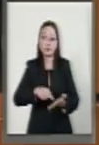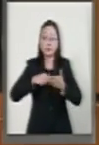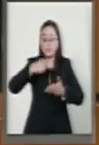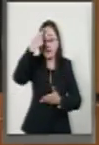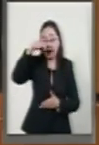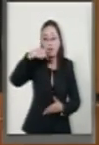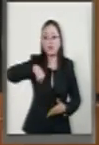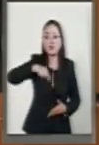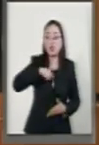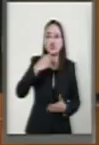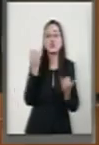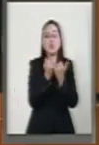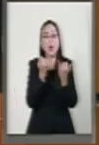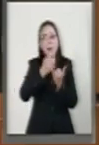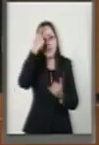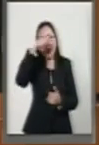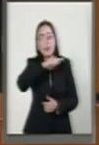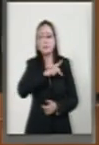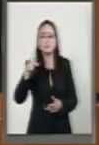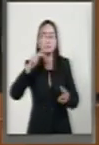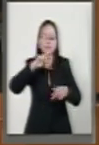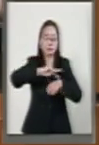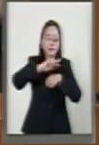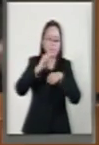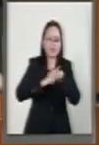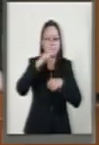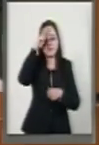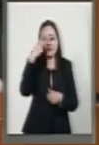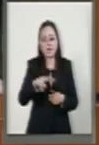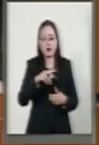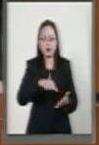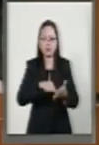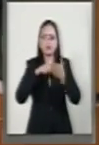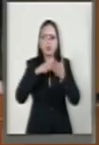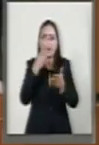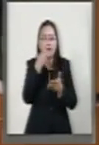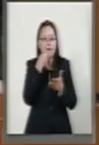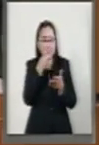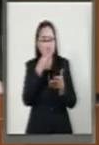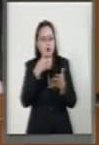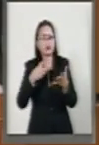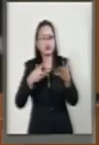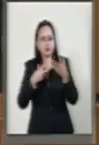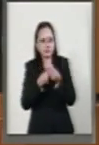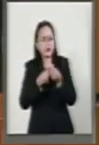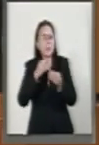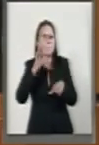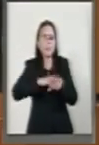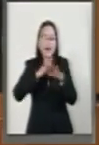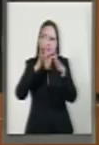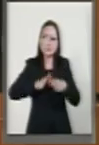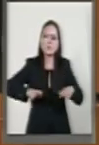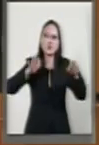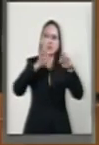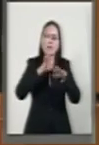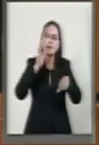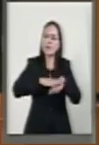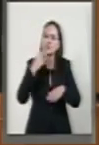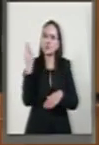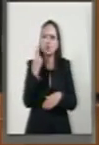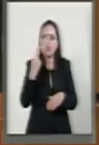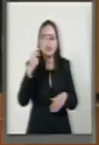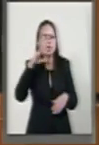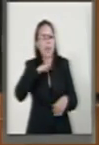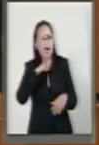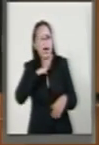para México la última parte de, desde mi punto de vista, uno de los productos legislativos más trascendentes y más urgentes que tenemos